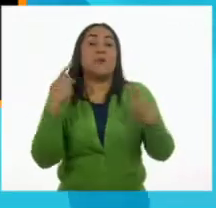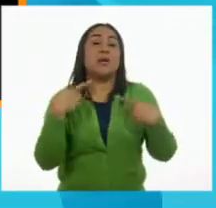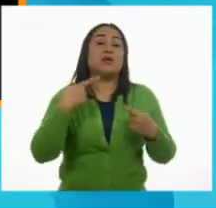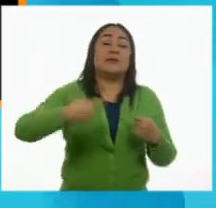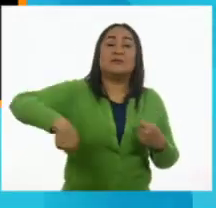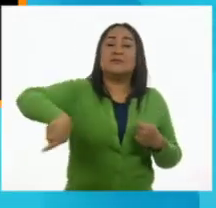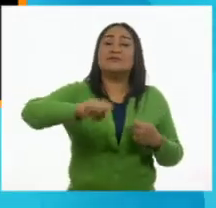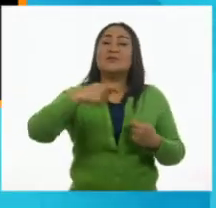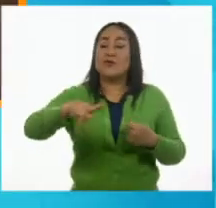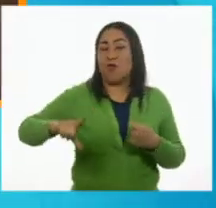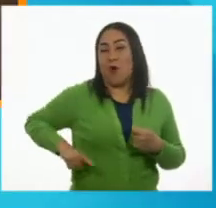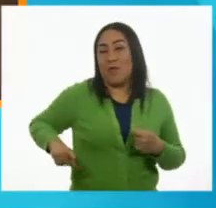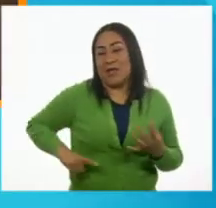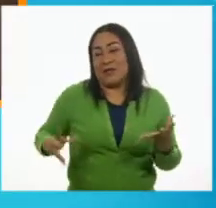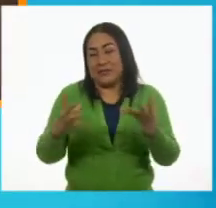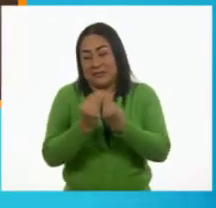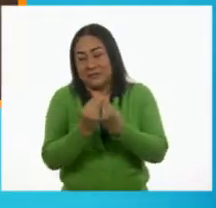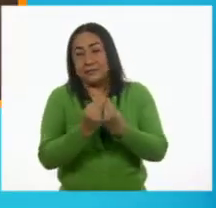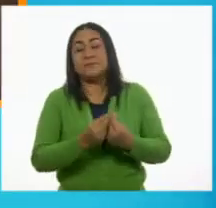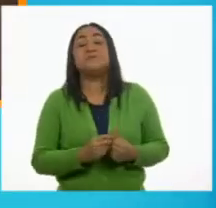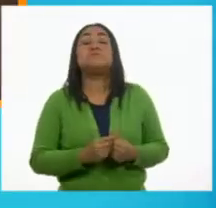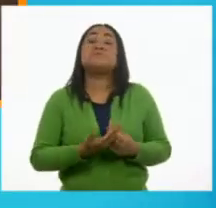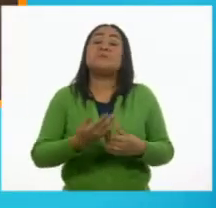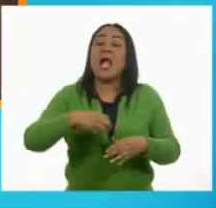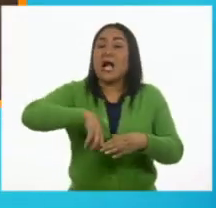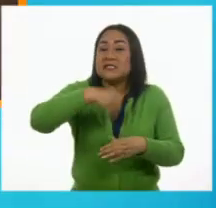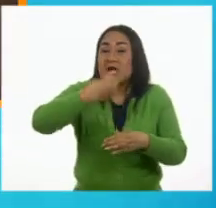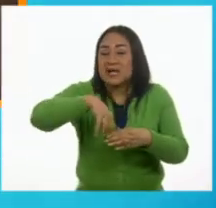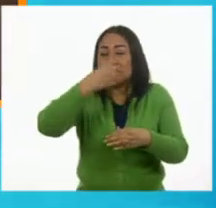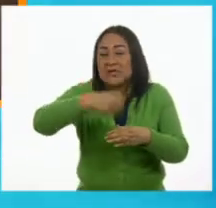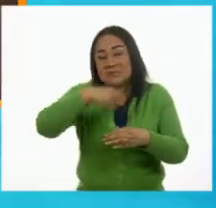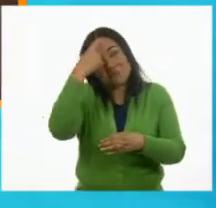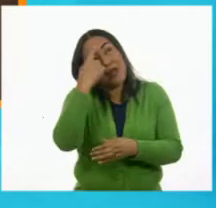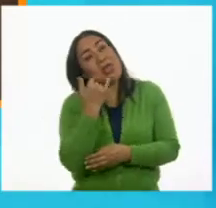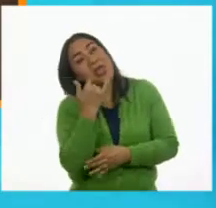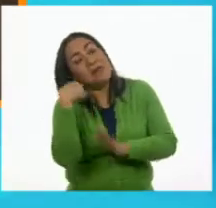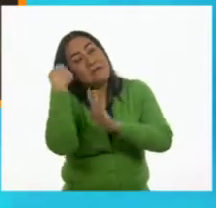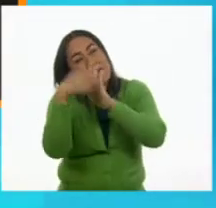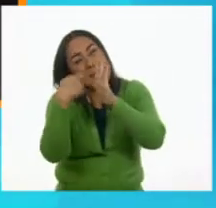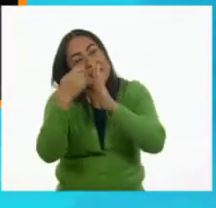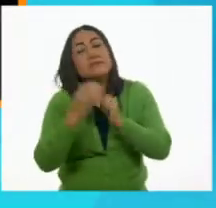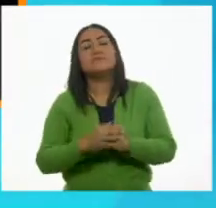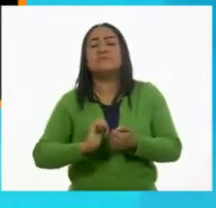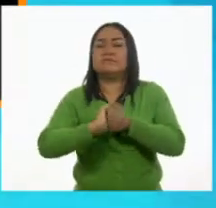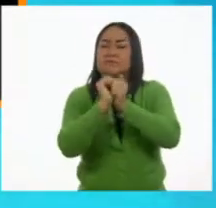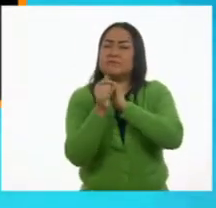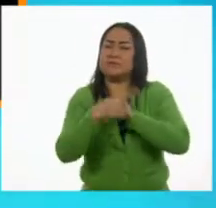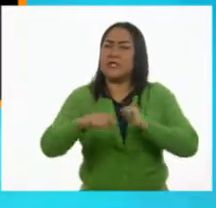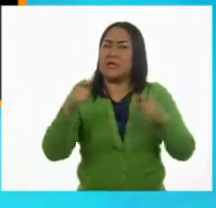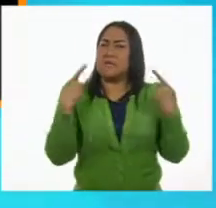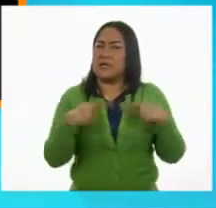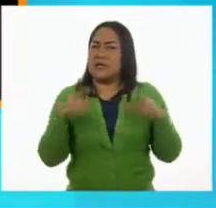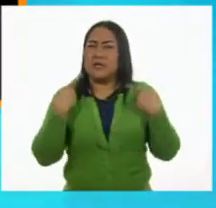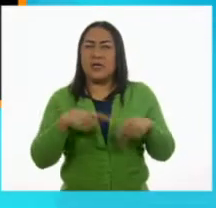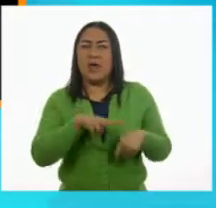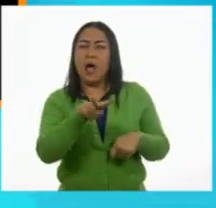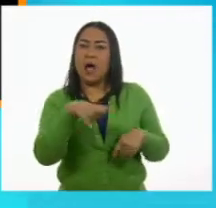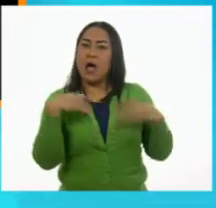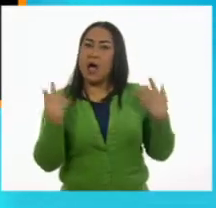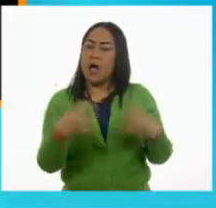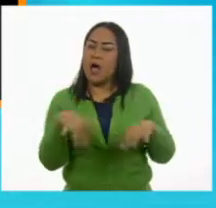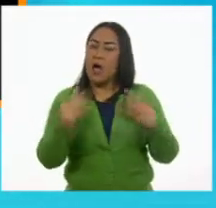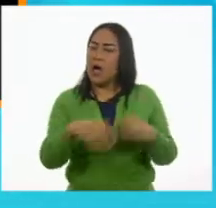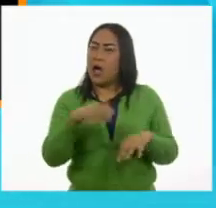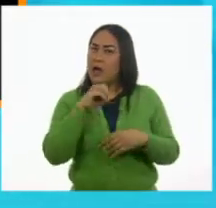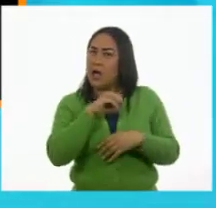pertenecían al gobierno. Con unas ricas palomitas para acompañar la película, la gente terminó maravillada